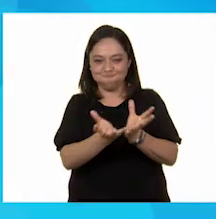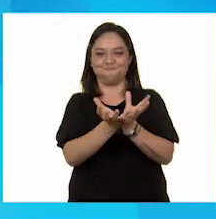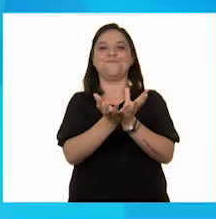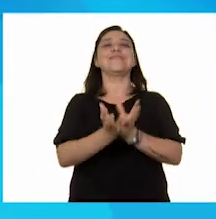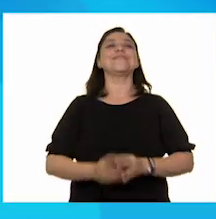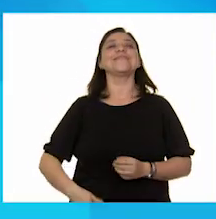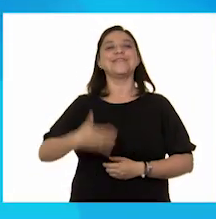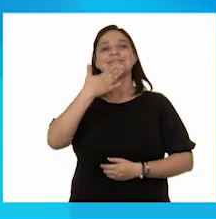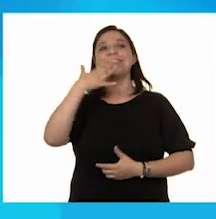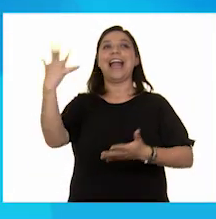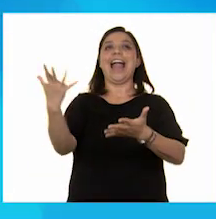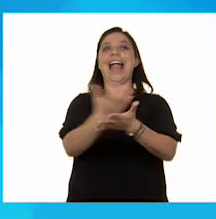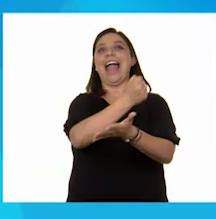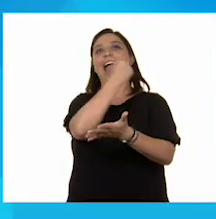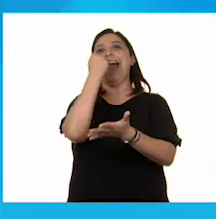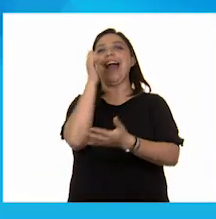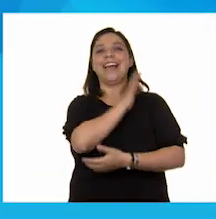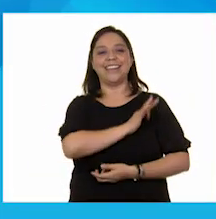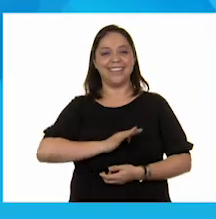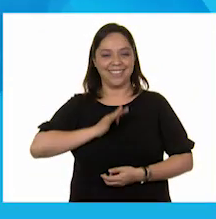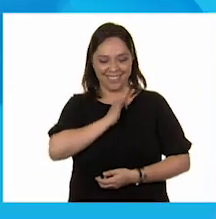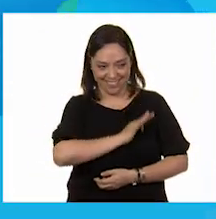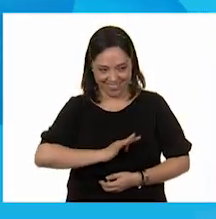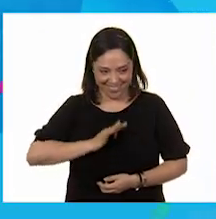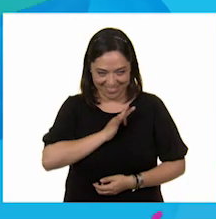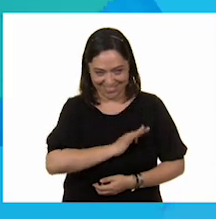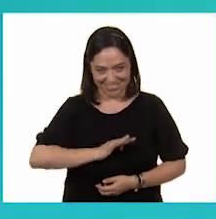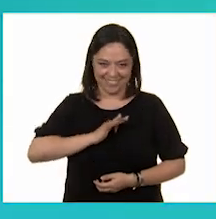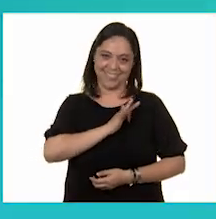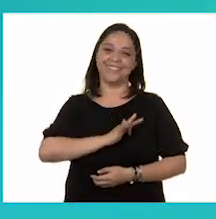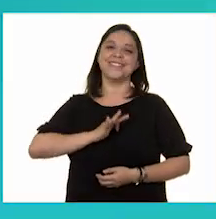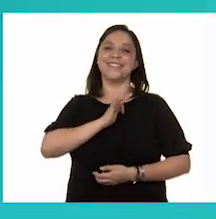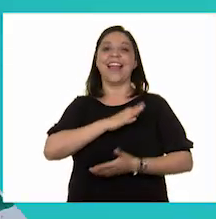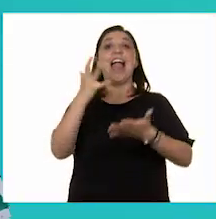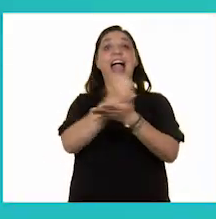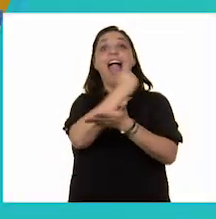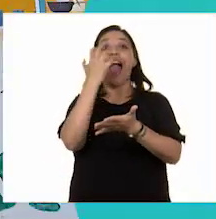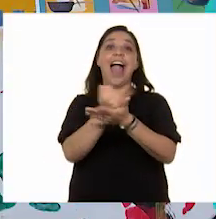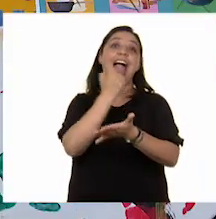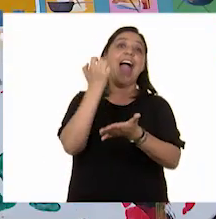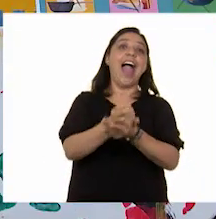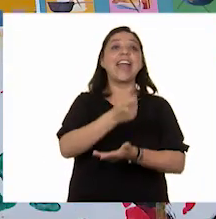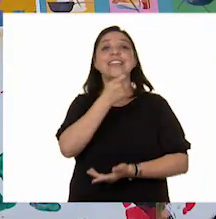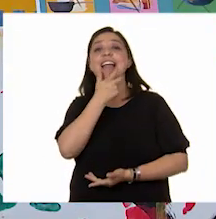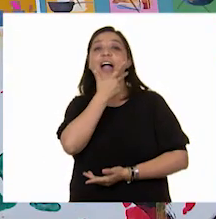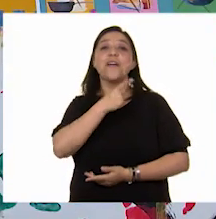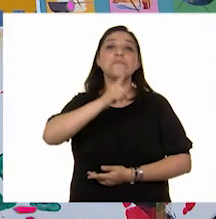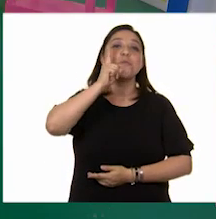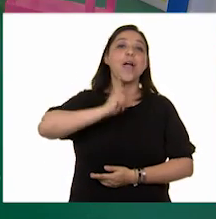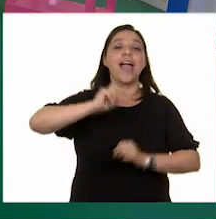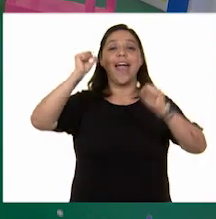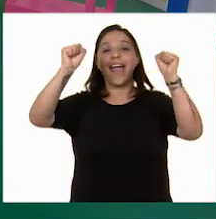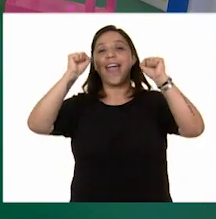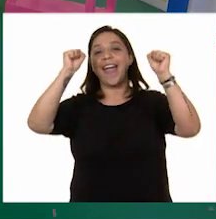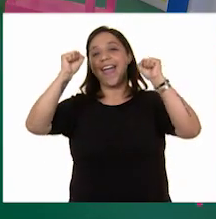¡Bien! ¡Qué hicimos! ¡Ganamos los niños, las niñas y los niños ganamos! ¡Bien!